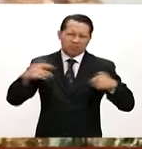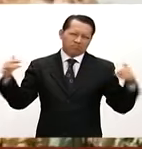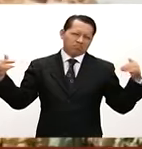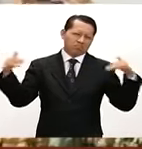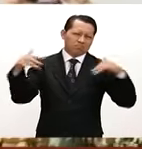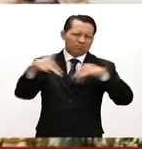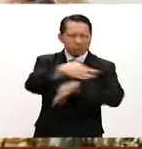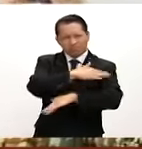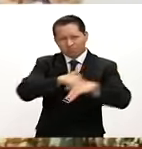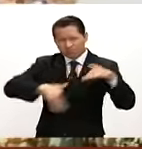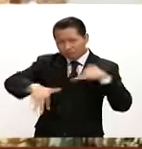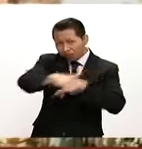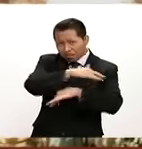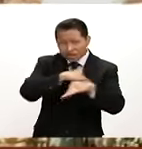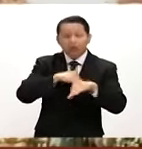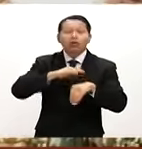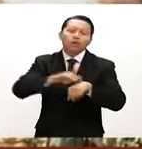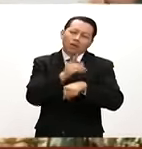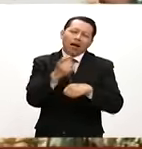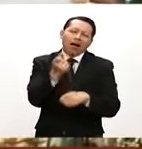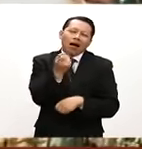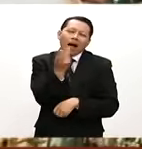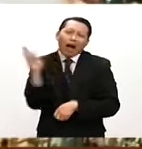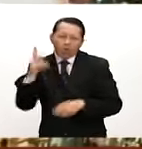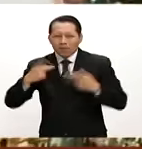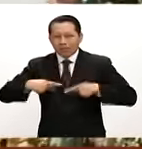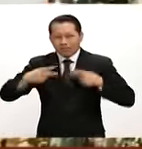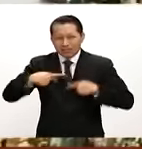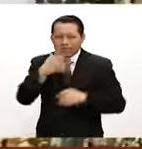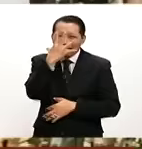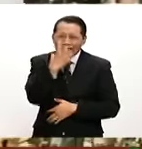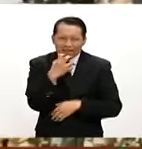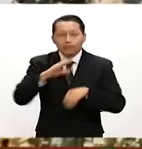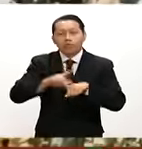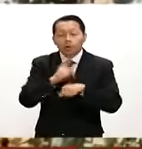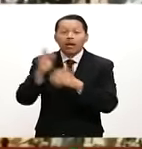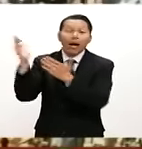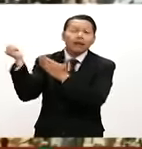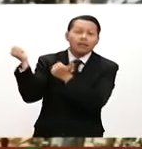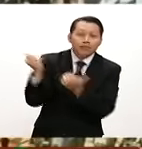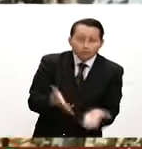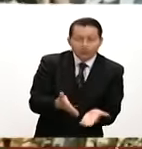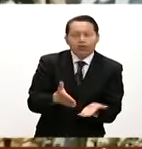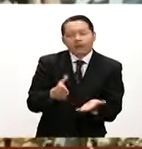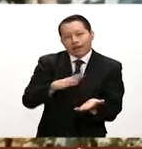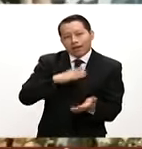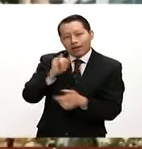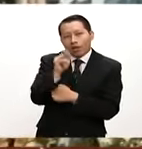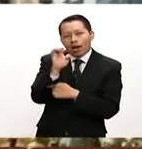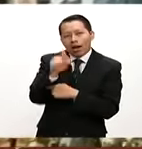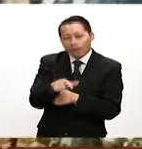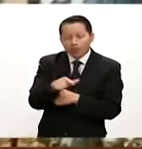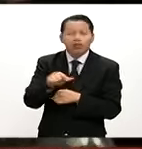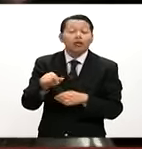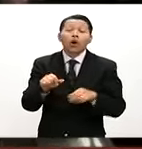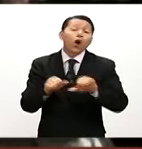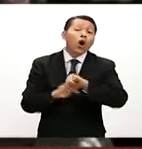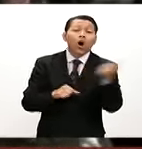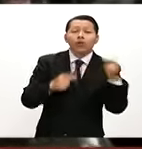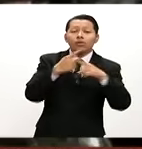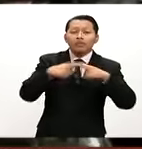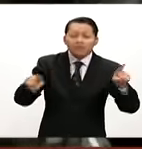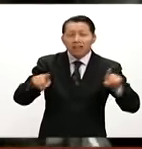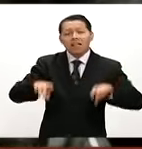estaban muy tristes porque al fin había llegado Juan Gabriel y tenían a quien llorarle. Otros estuvieron muy alegres porque,